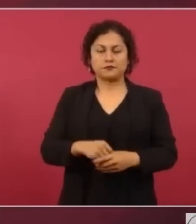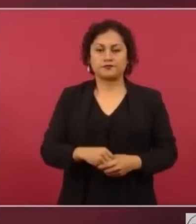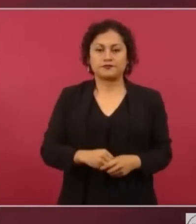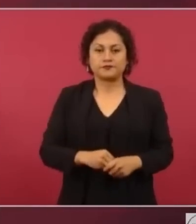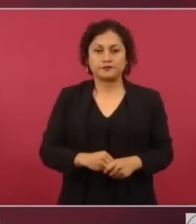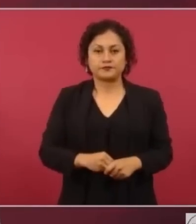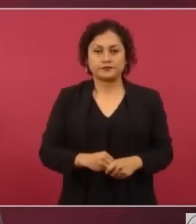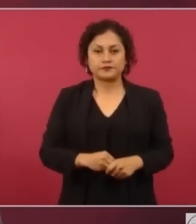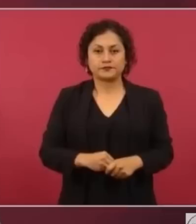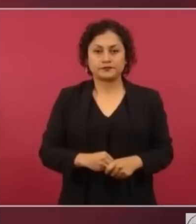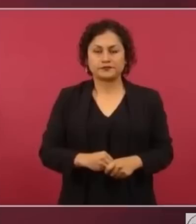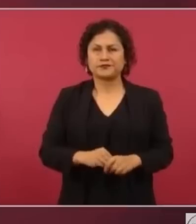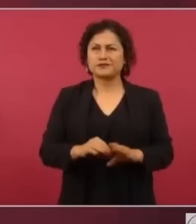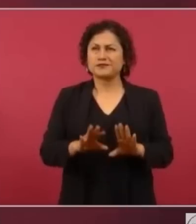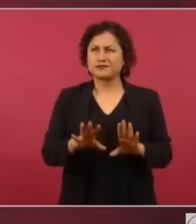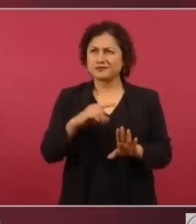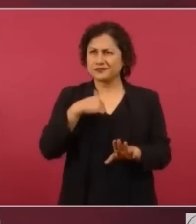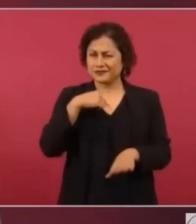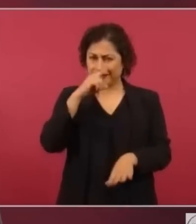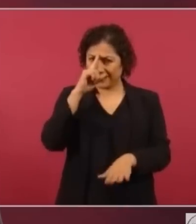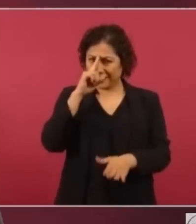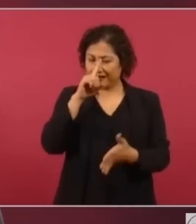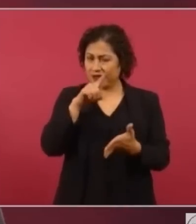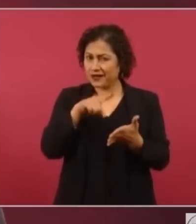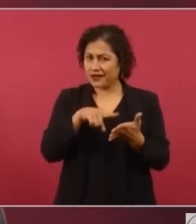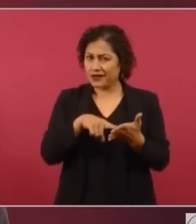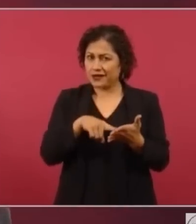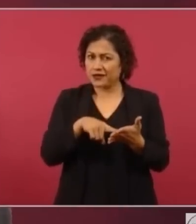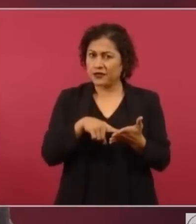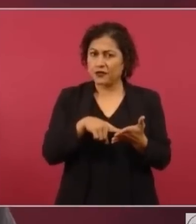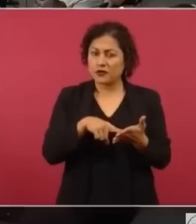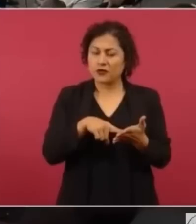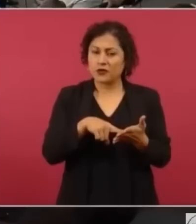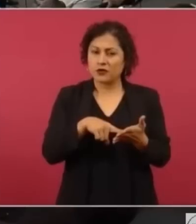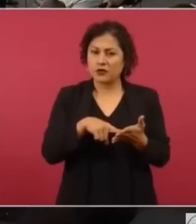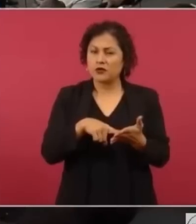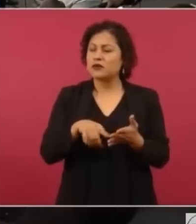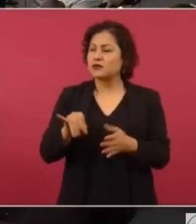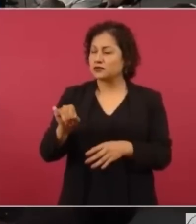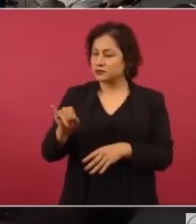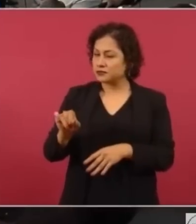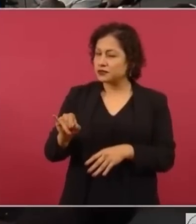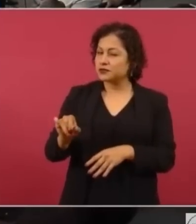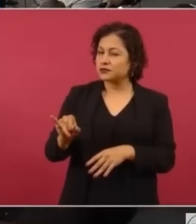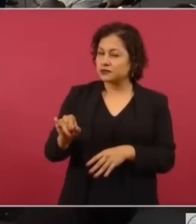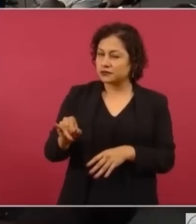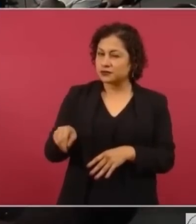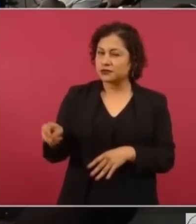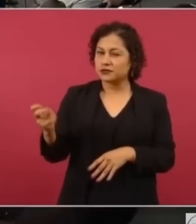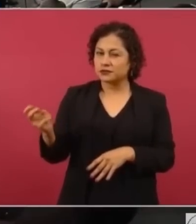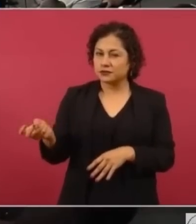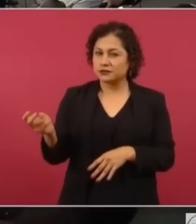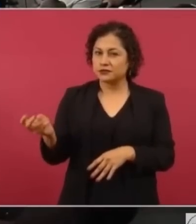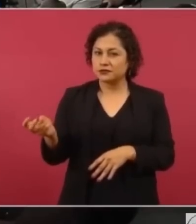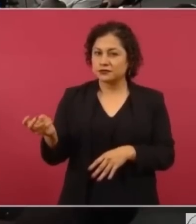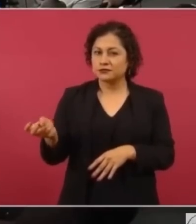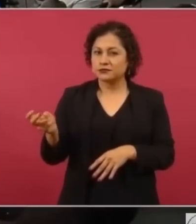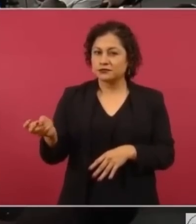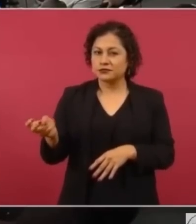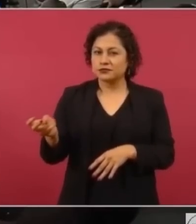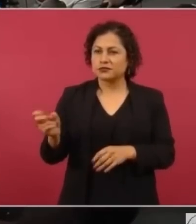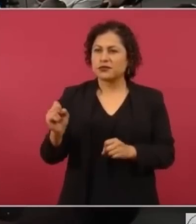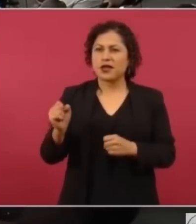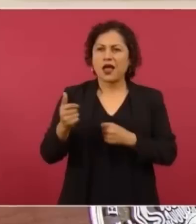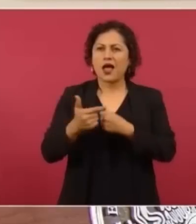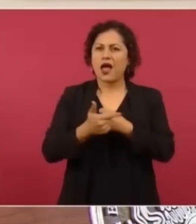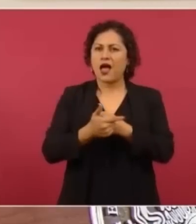Creo que había algo, sí, sí, de depósitos